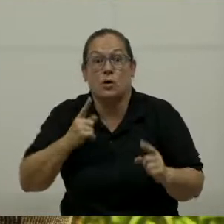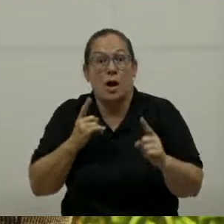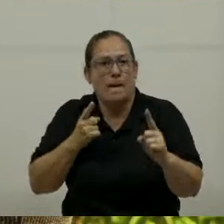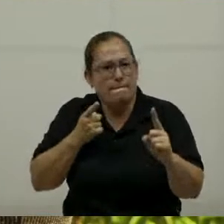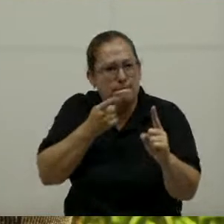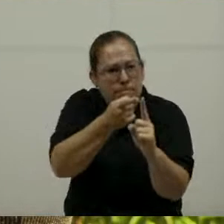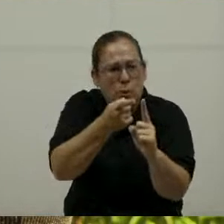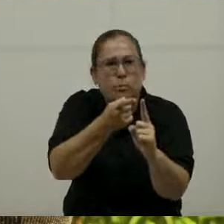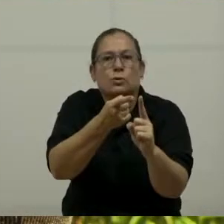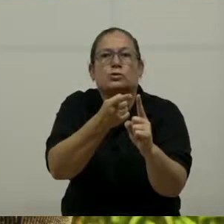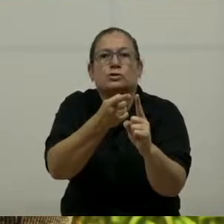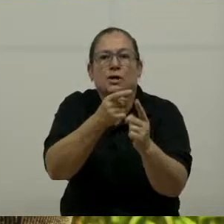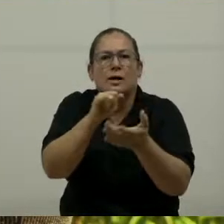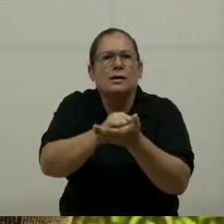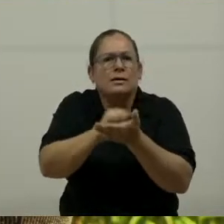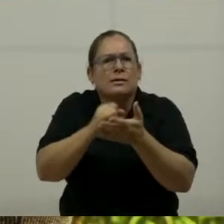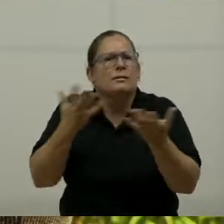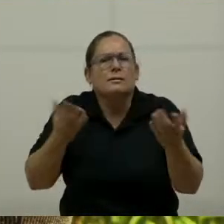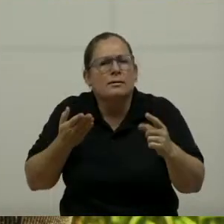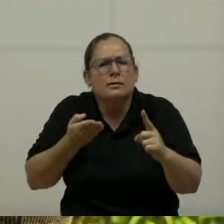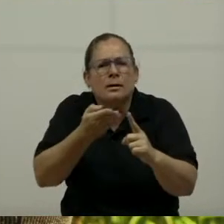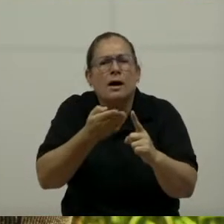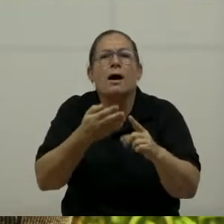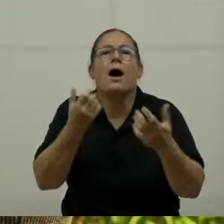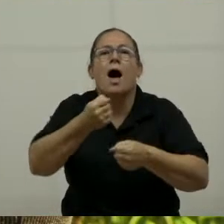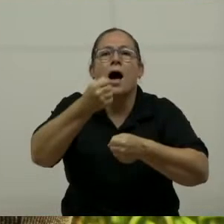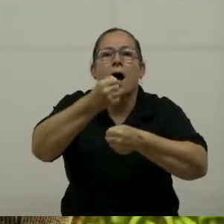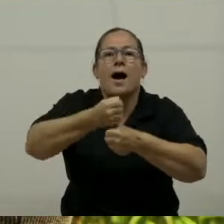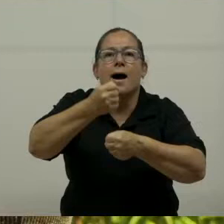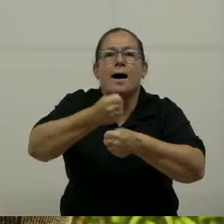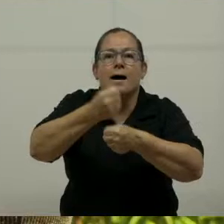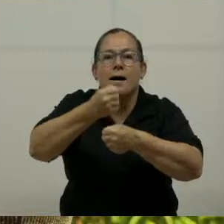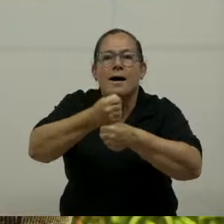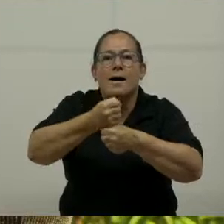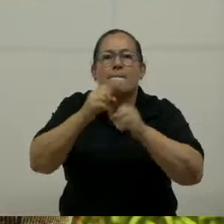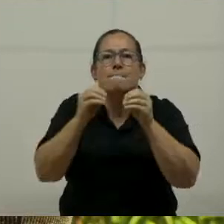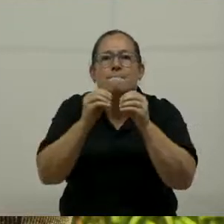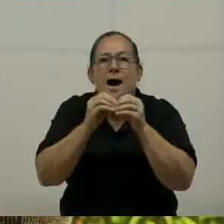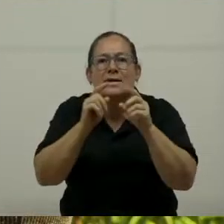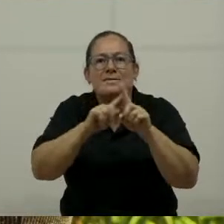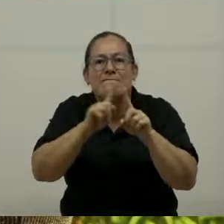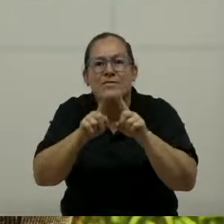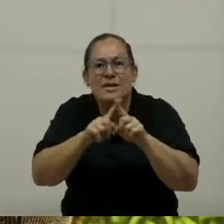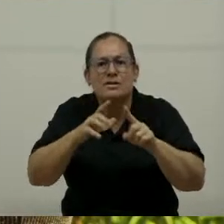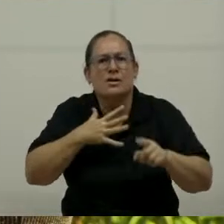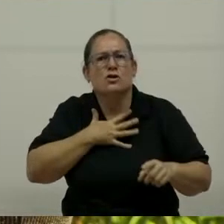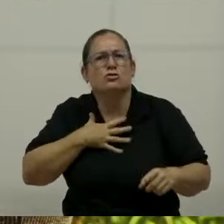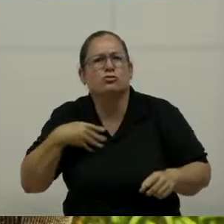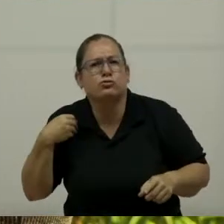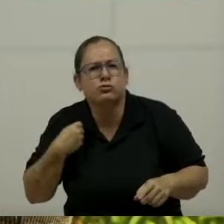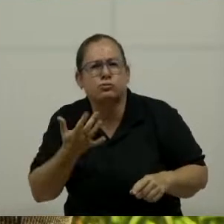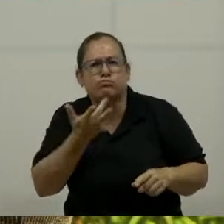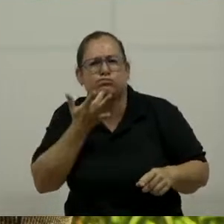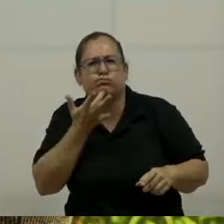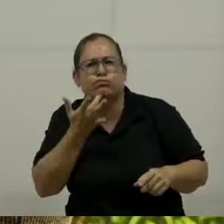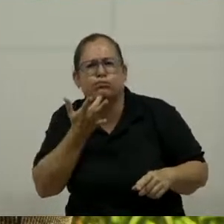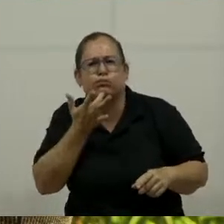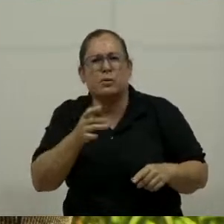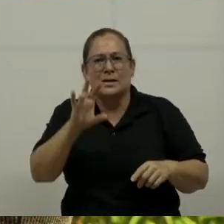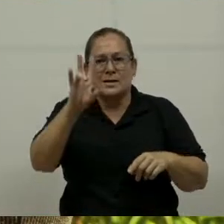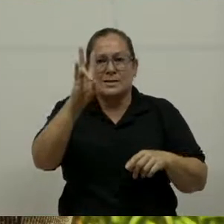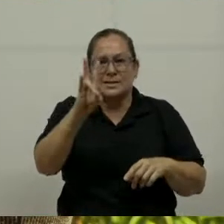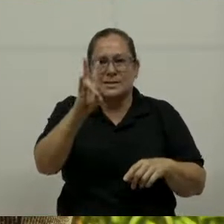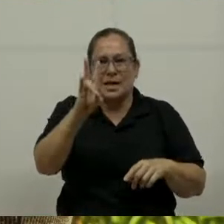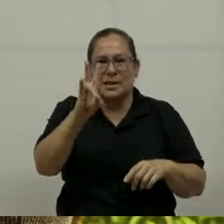esto está alineado, que esto es fundamental en el trabajo que hemos realizado, con las tendencias, los gustos y las preferencias de siete